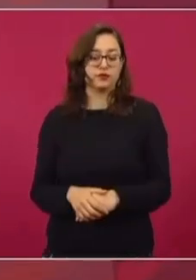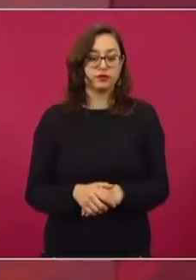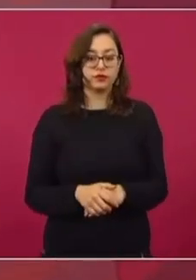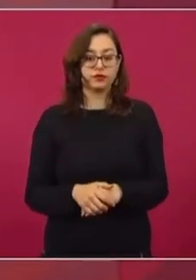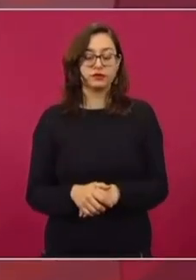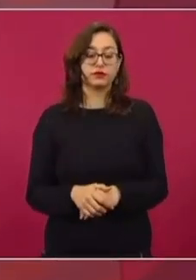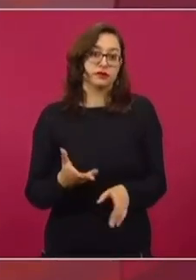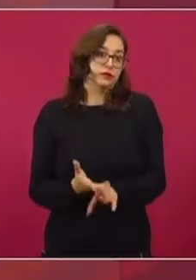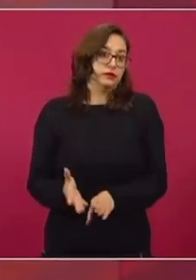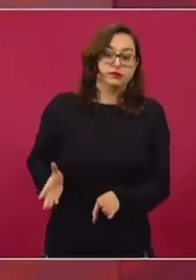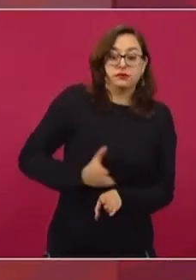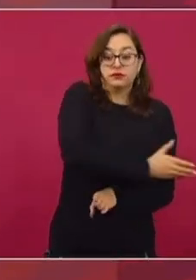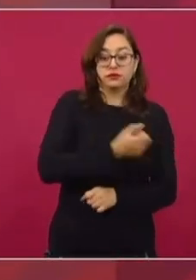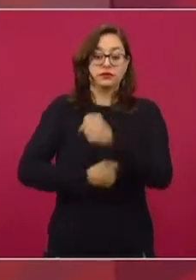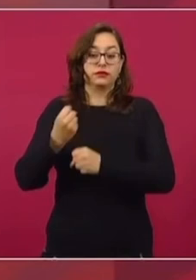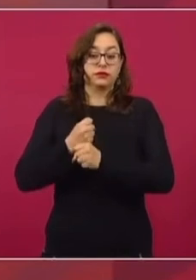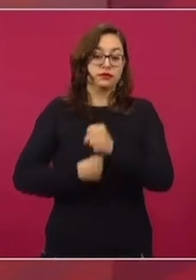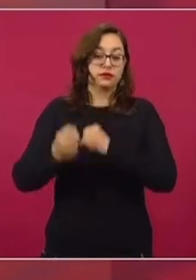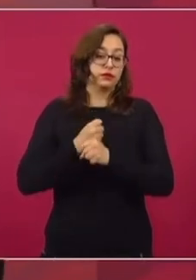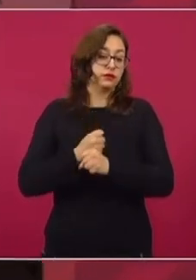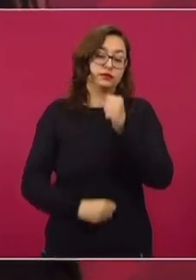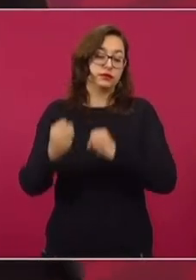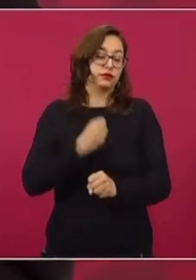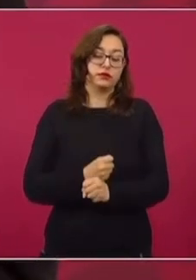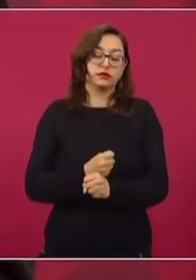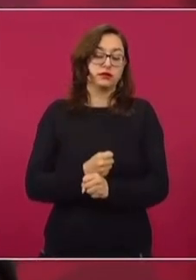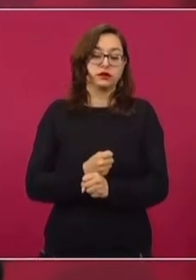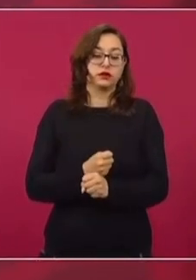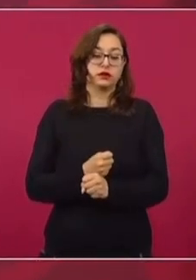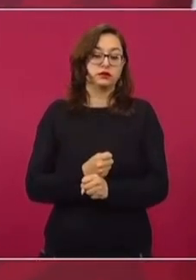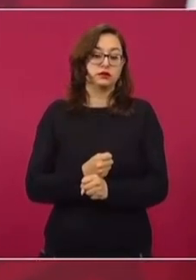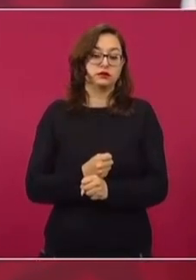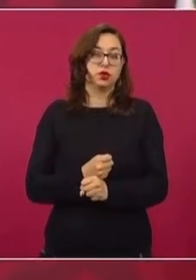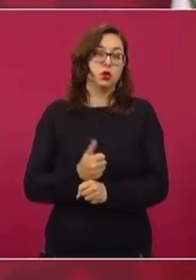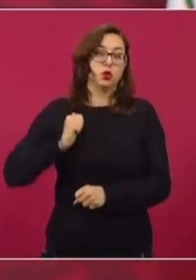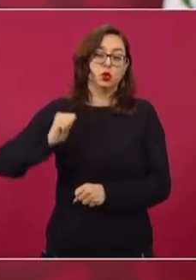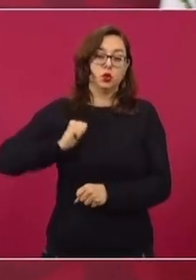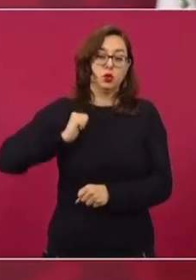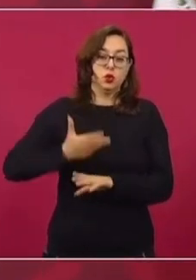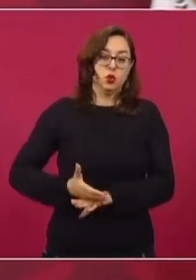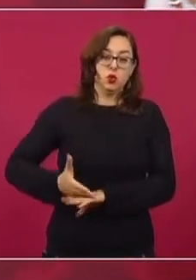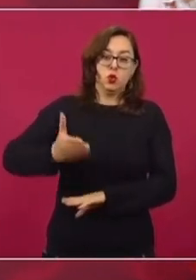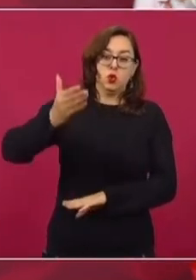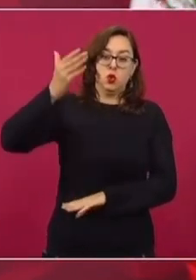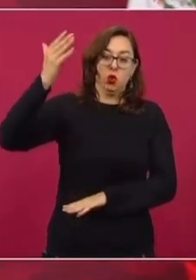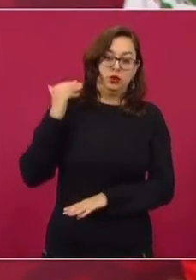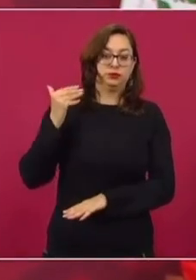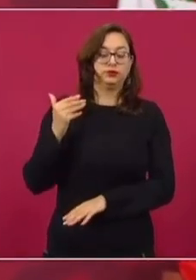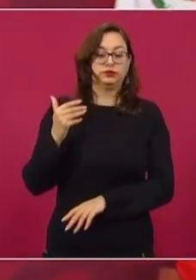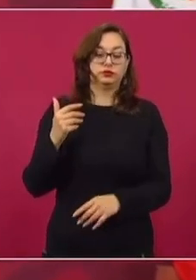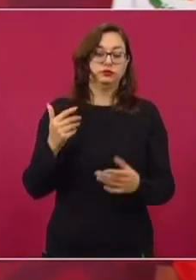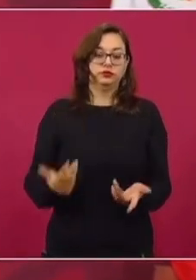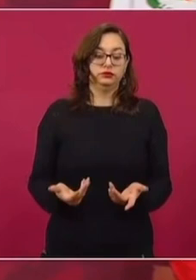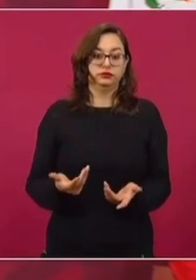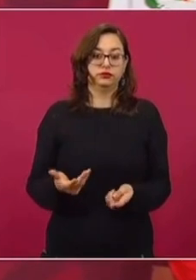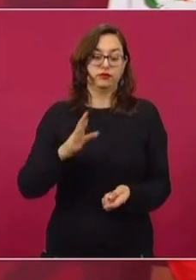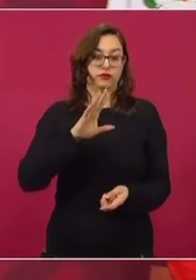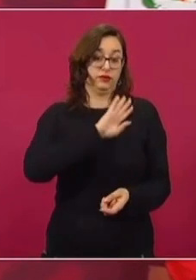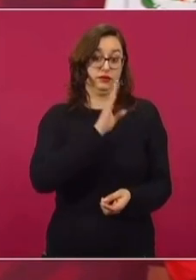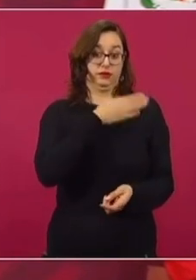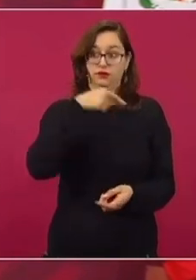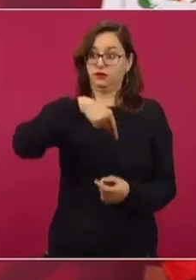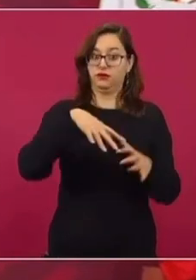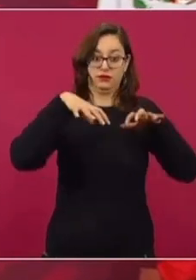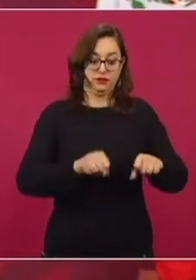siglos, desde el México independiente, bueno, y durante los tres siglos de dominación colonial,